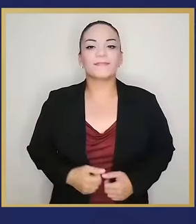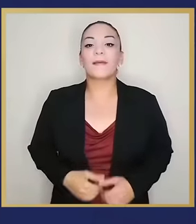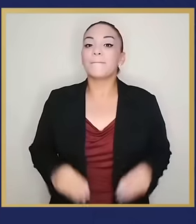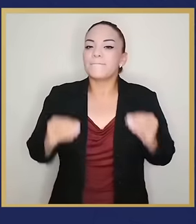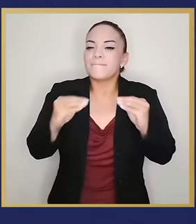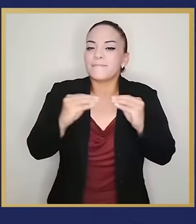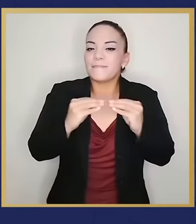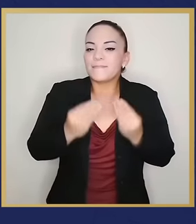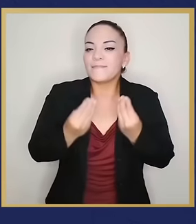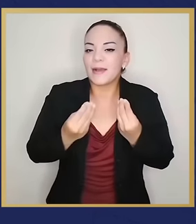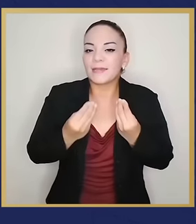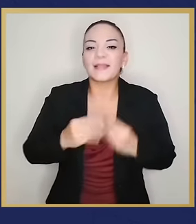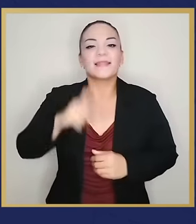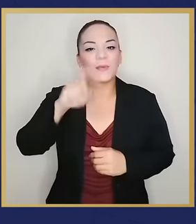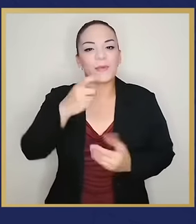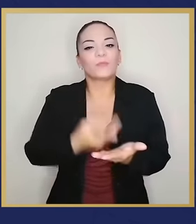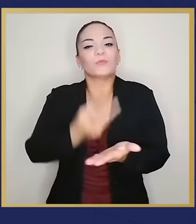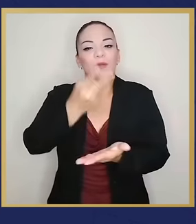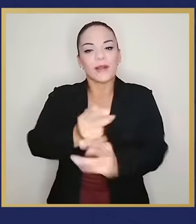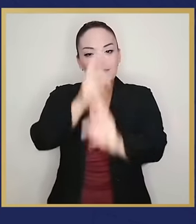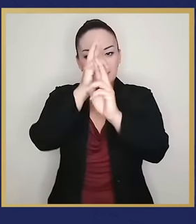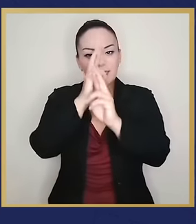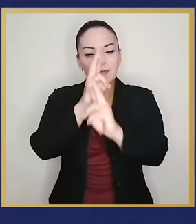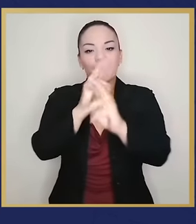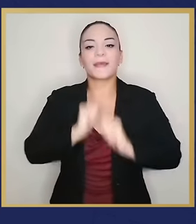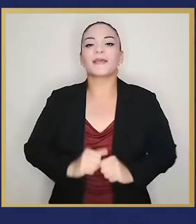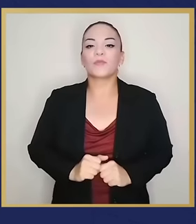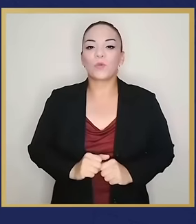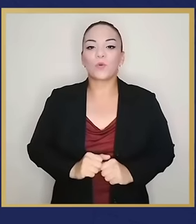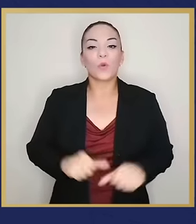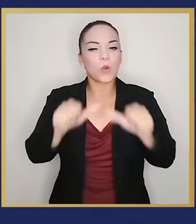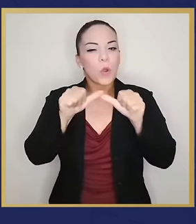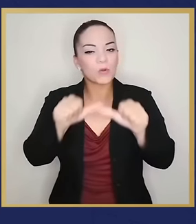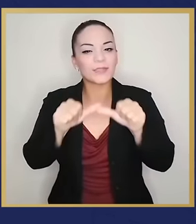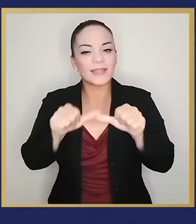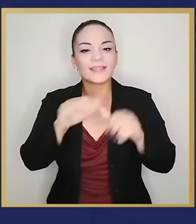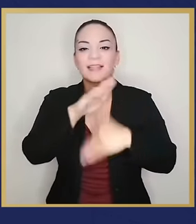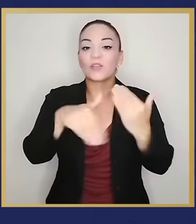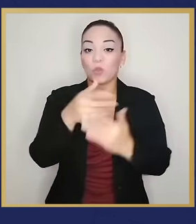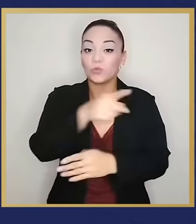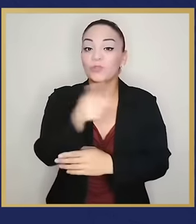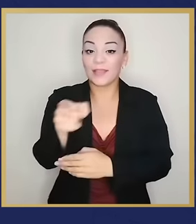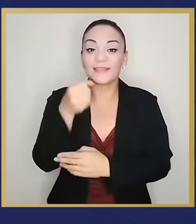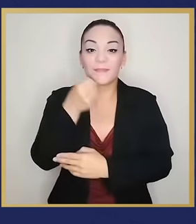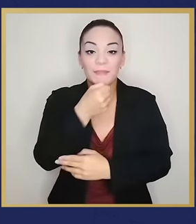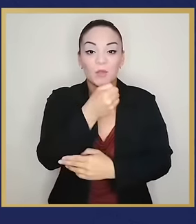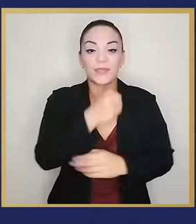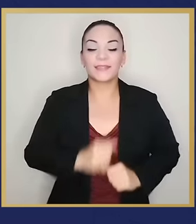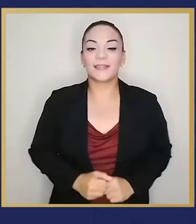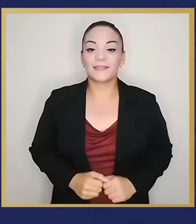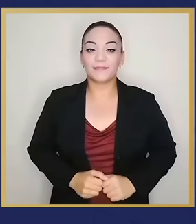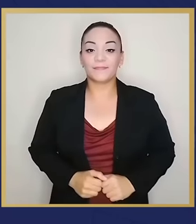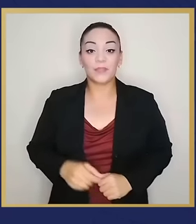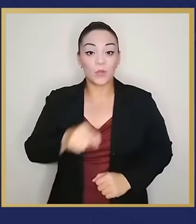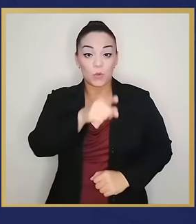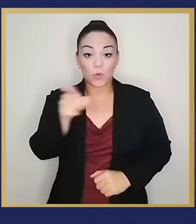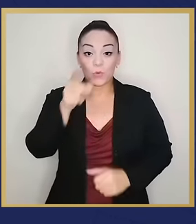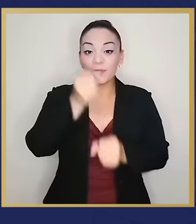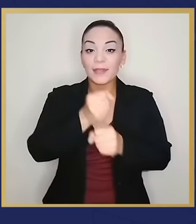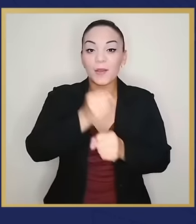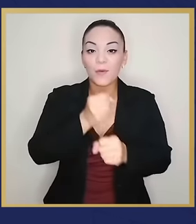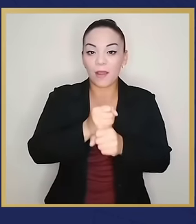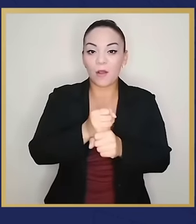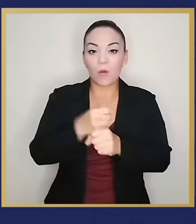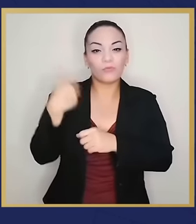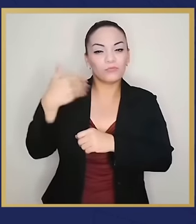Y hoy, más que nunca necesitamos apreciar este respeto e inconstancia de todas y todos ustedes, pues con